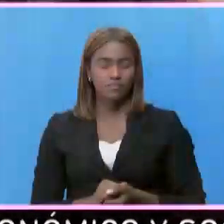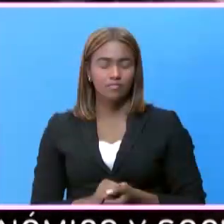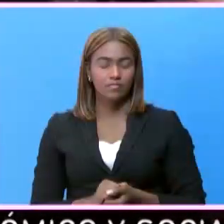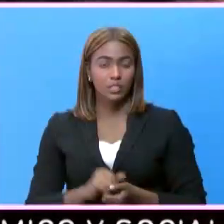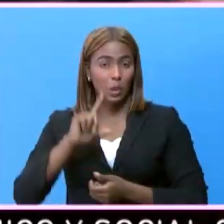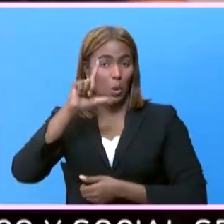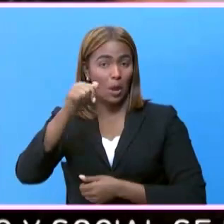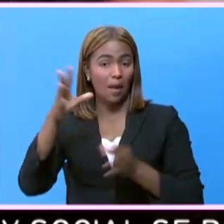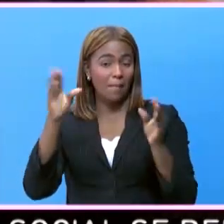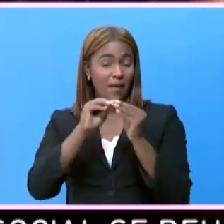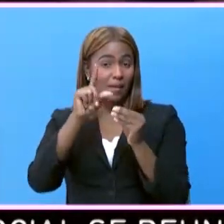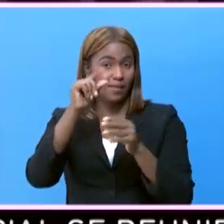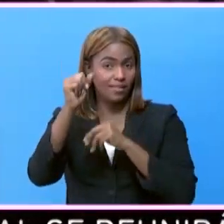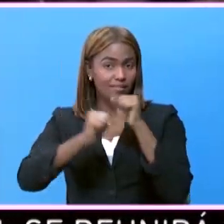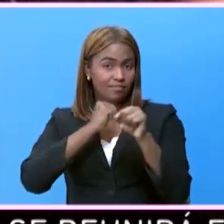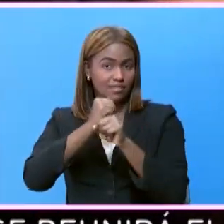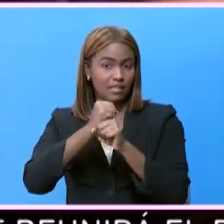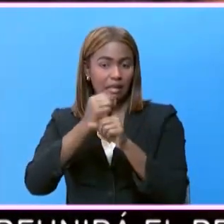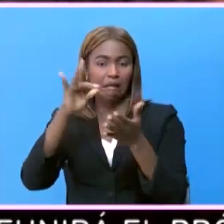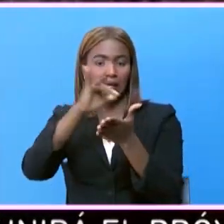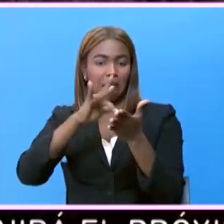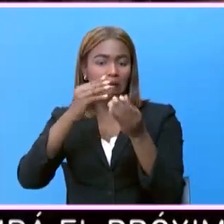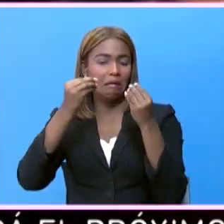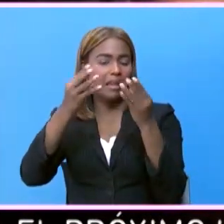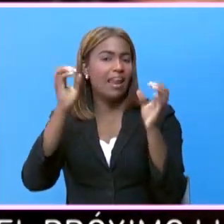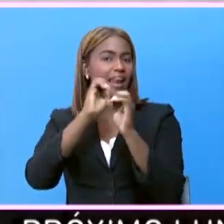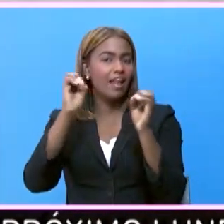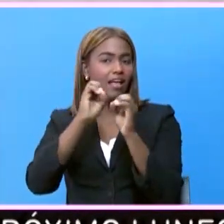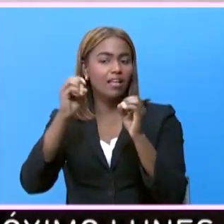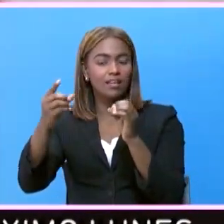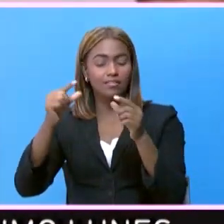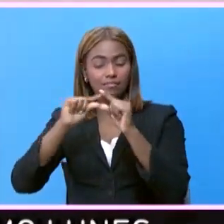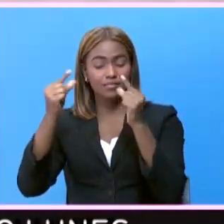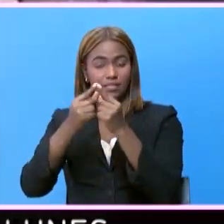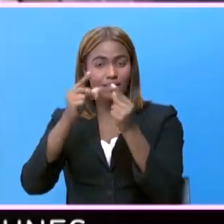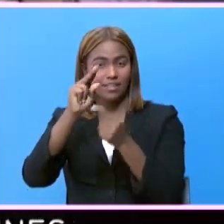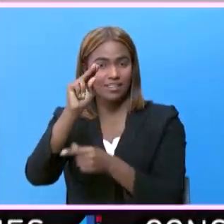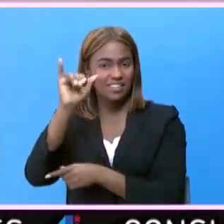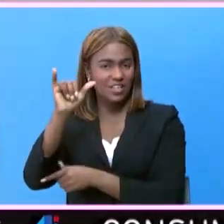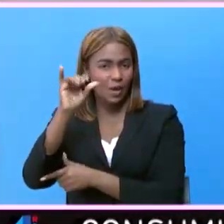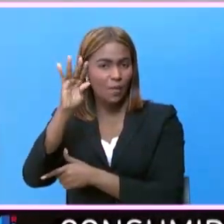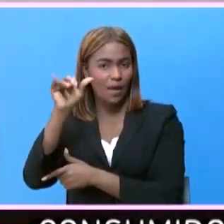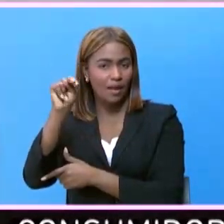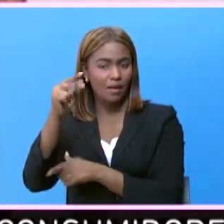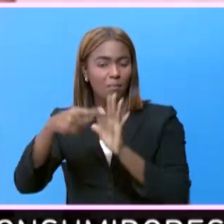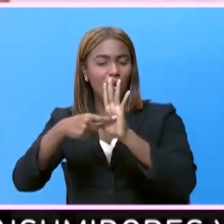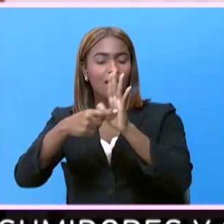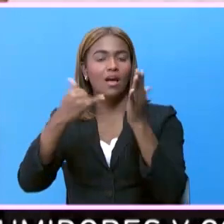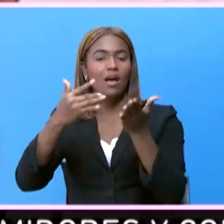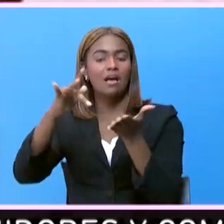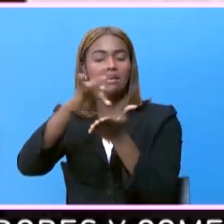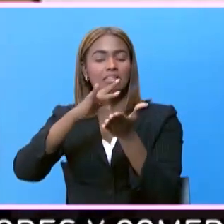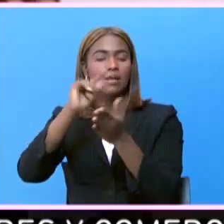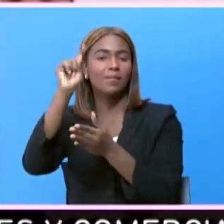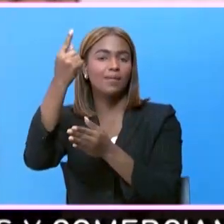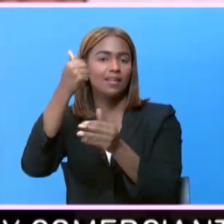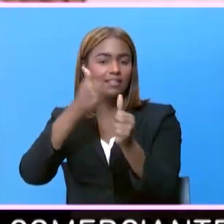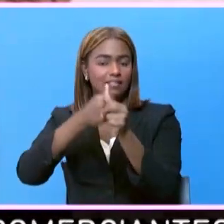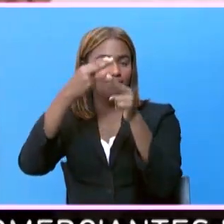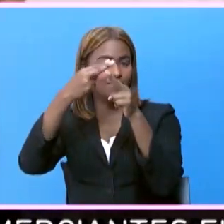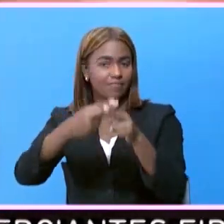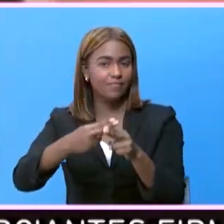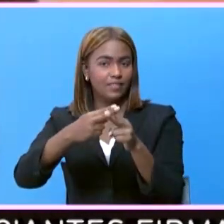Luego de más de 20 años sin lanzar nuevos temas, la agrupación de New York Band presenta en versión de salsa su primer sencillo